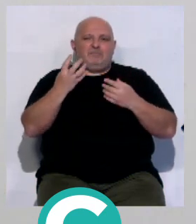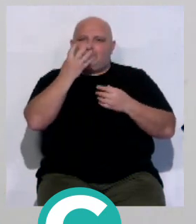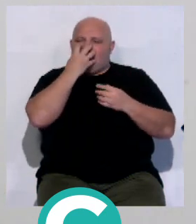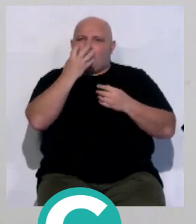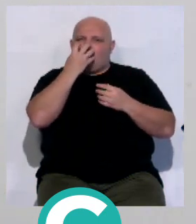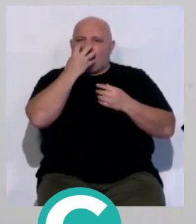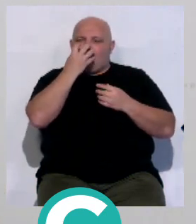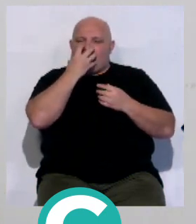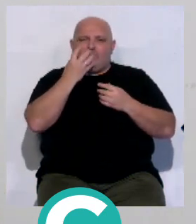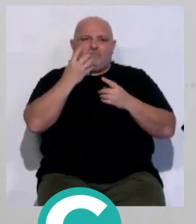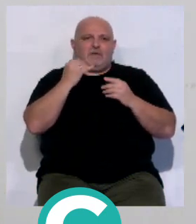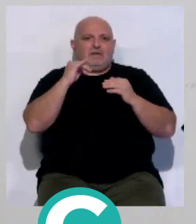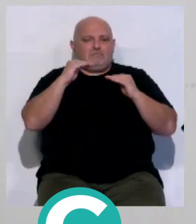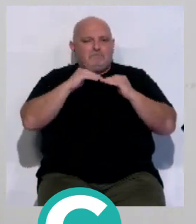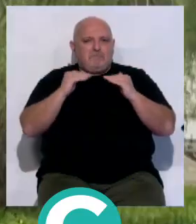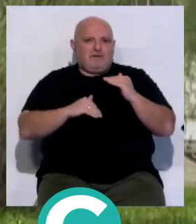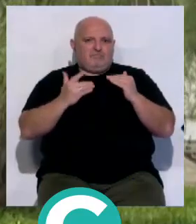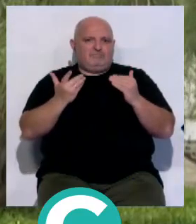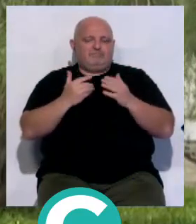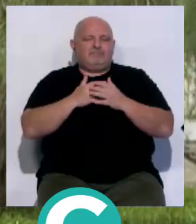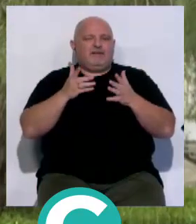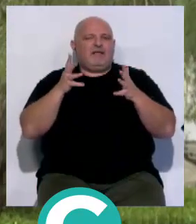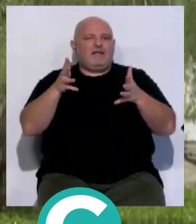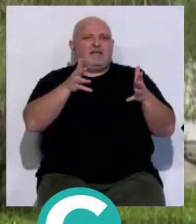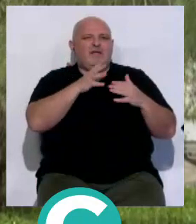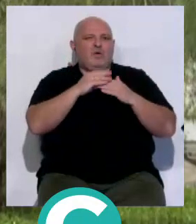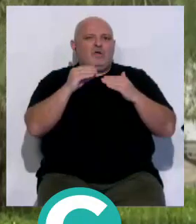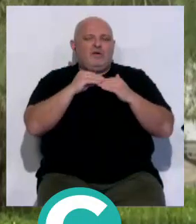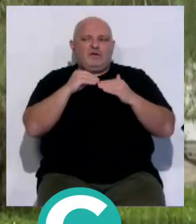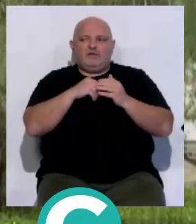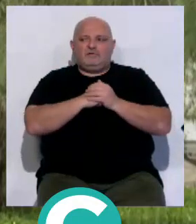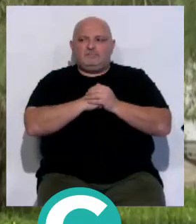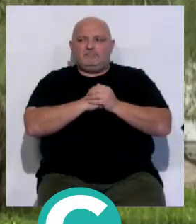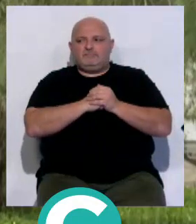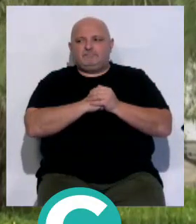y menos complicaciones. Las salidas están indicadas para pacientes con estabilidad.